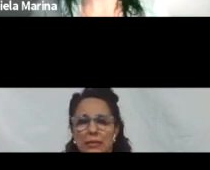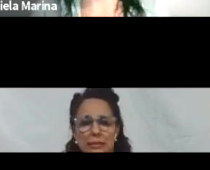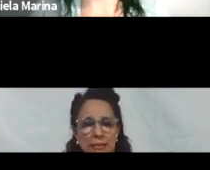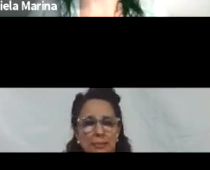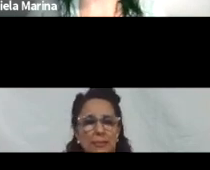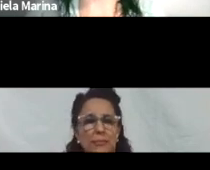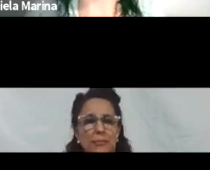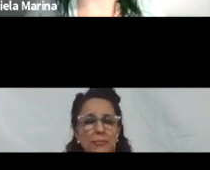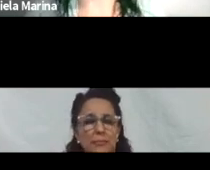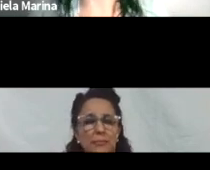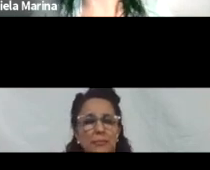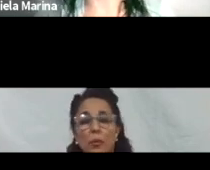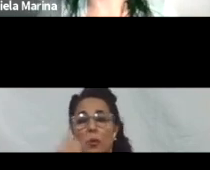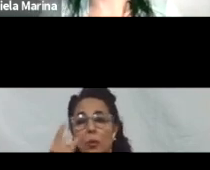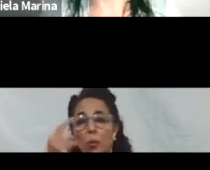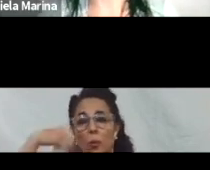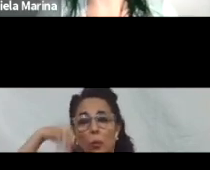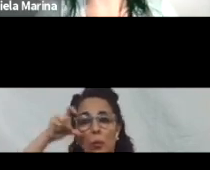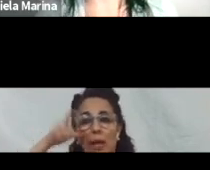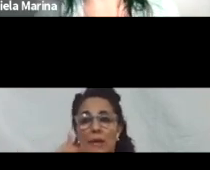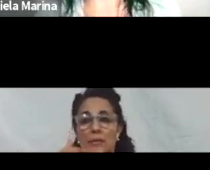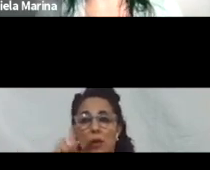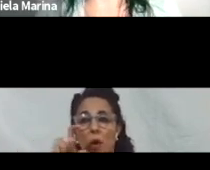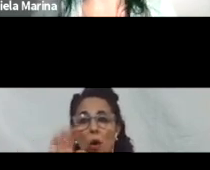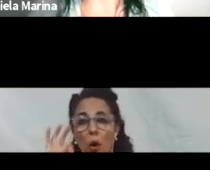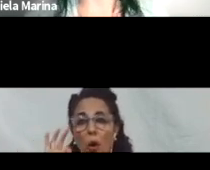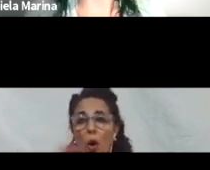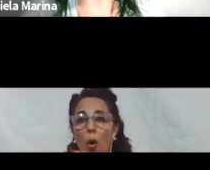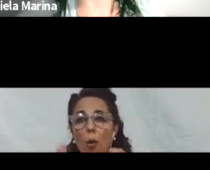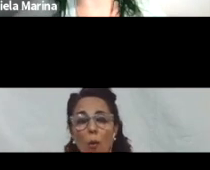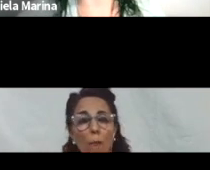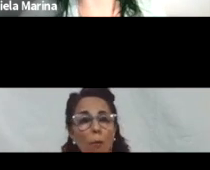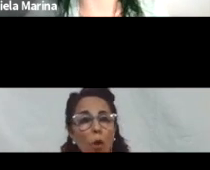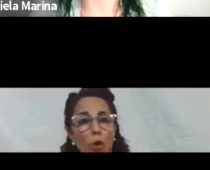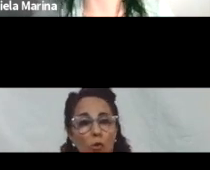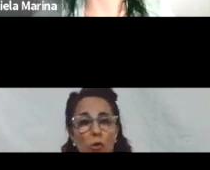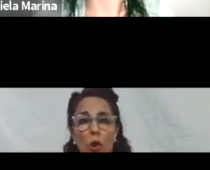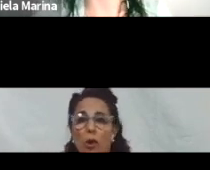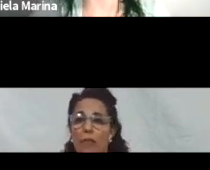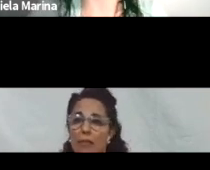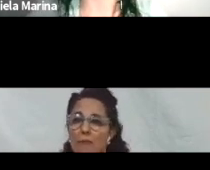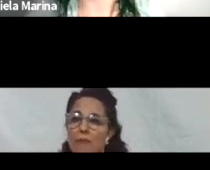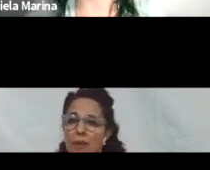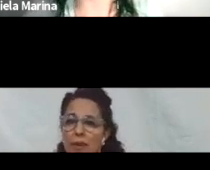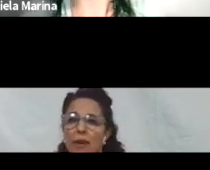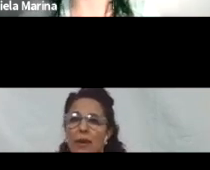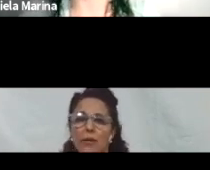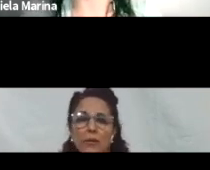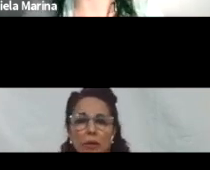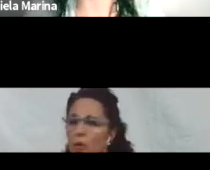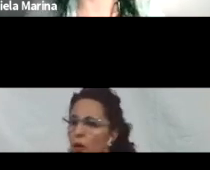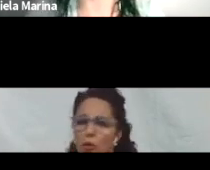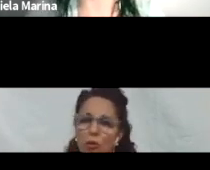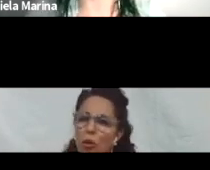Según la UNESCO, la educación inclusiva es el proceso de identificar y responder a la diversidad de todos los niños, jóvenes